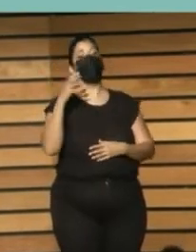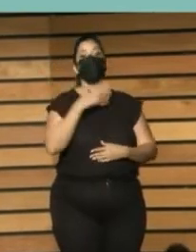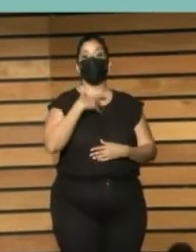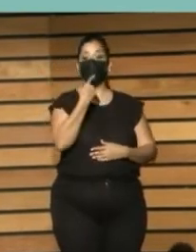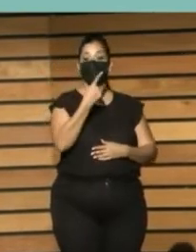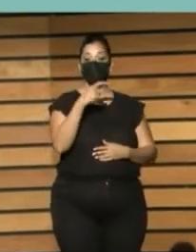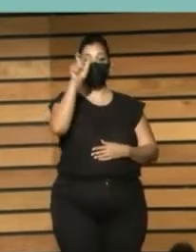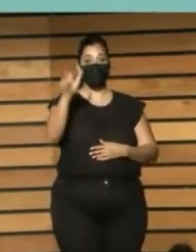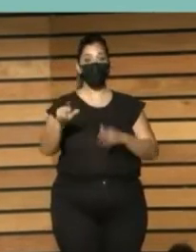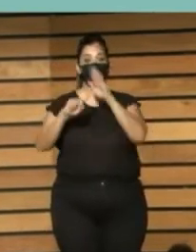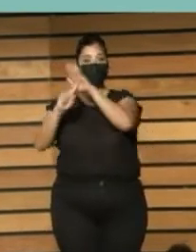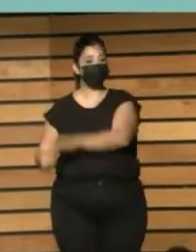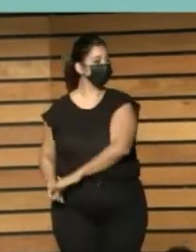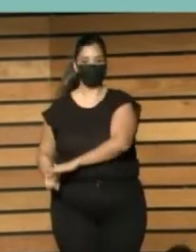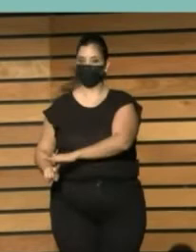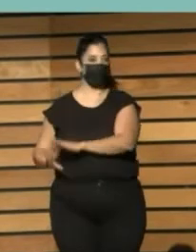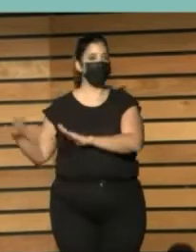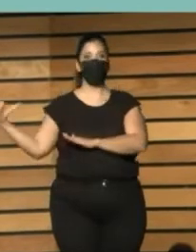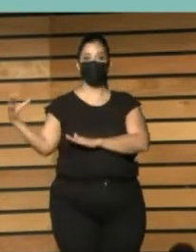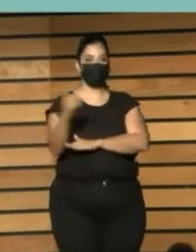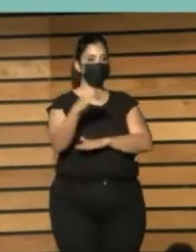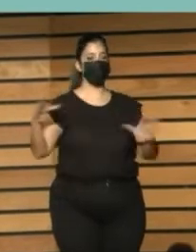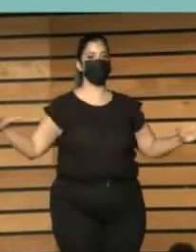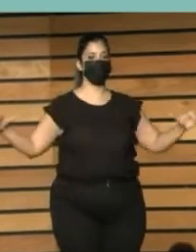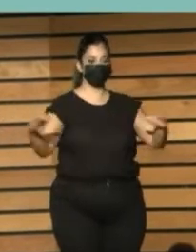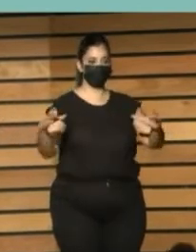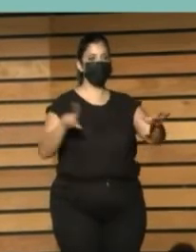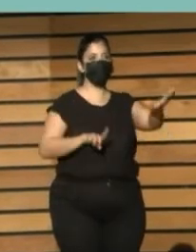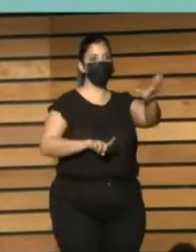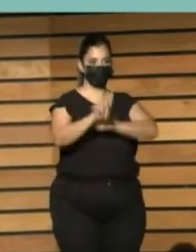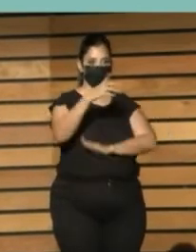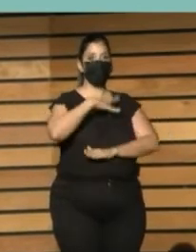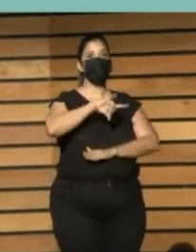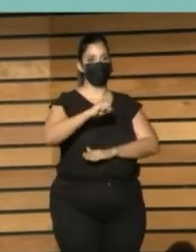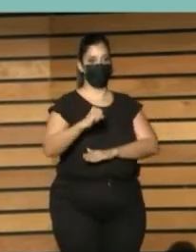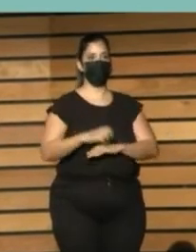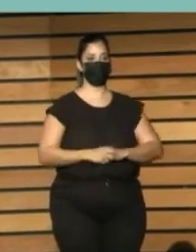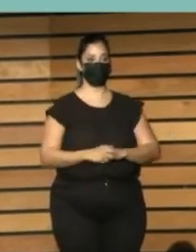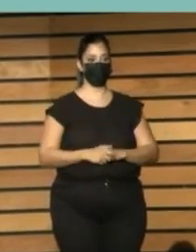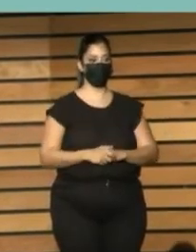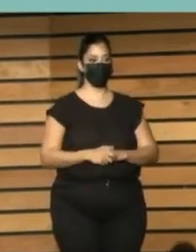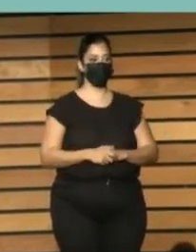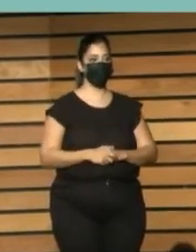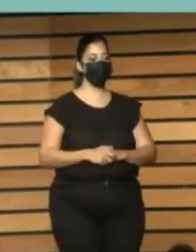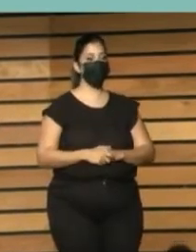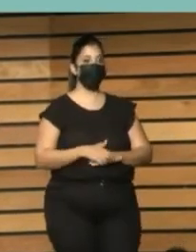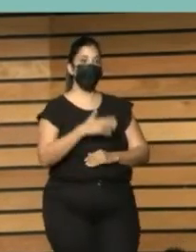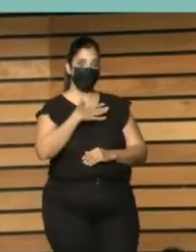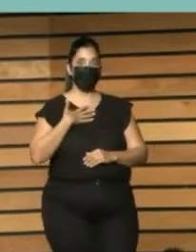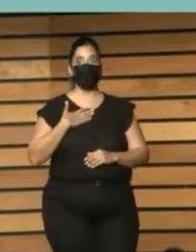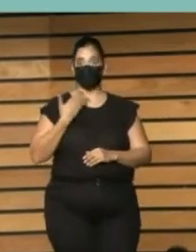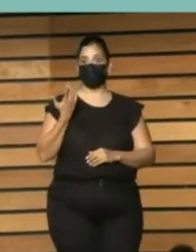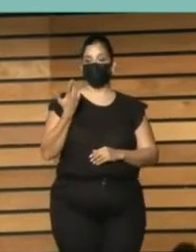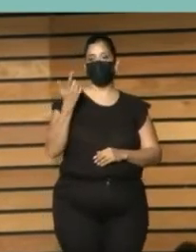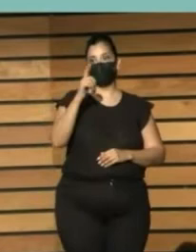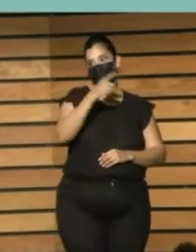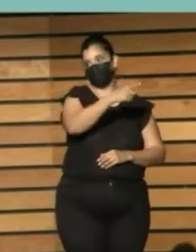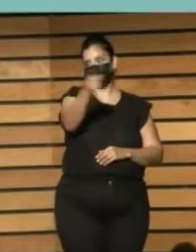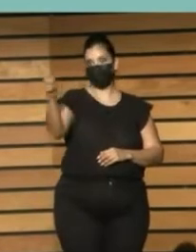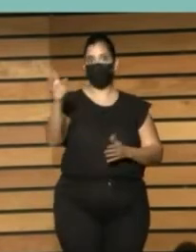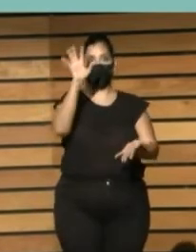sentido, de no dejar a nadie atrás, es en el que queremos plantear esta visión de la biblioteca